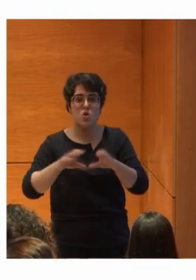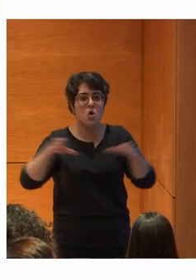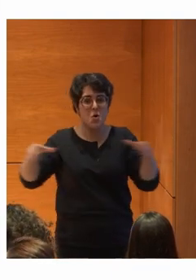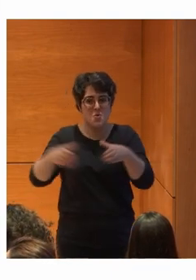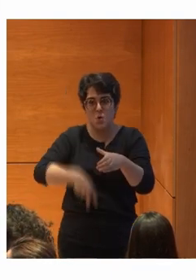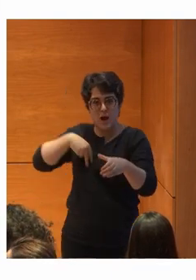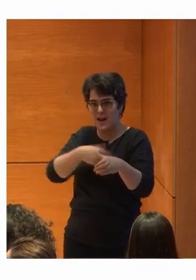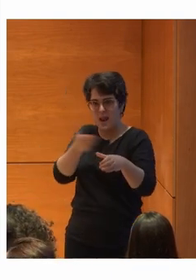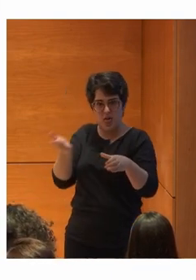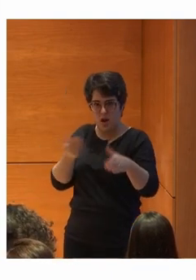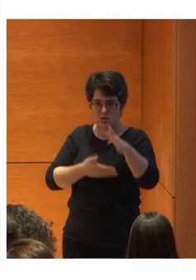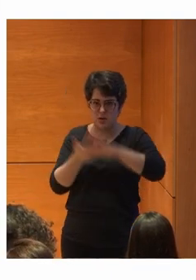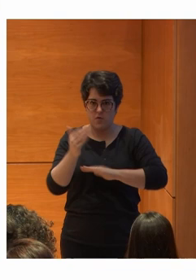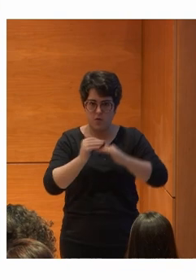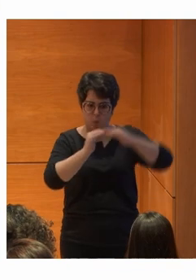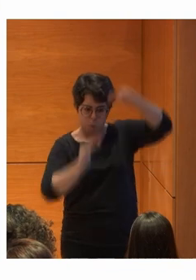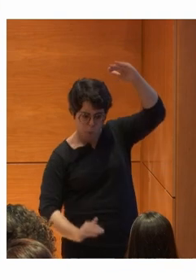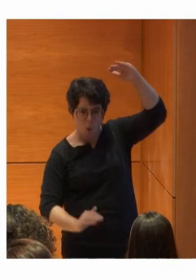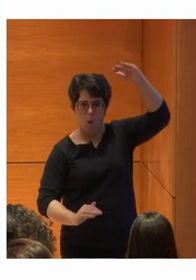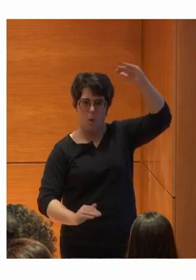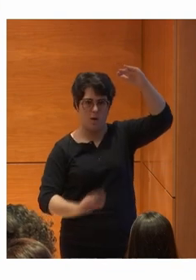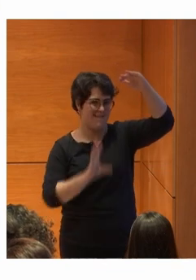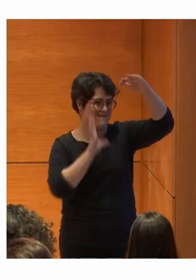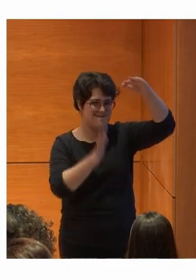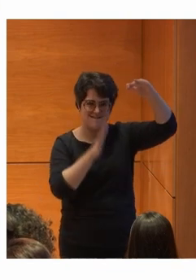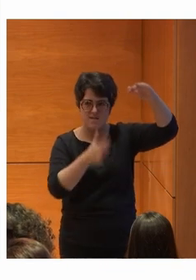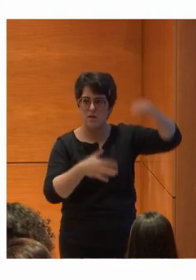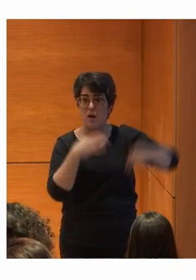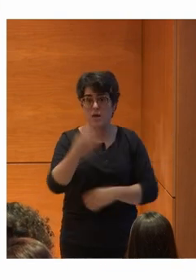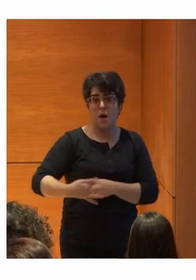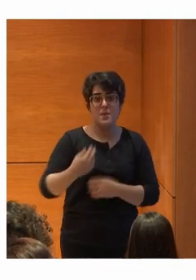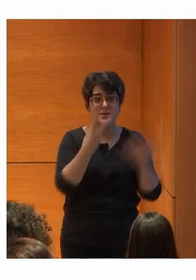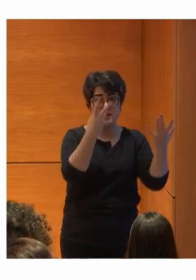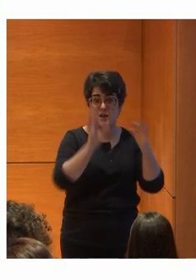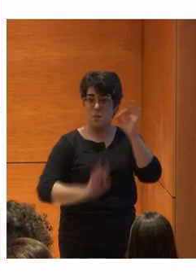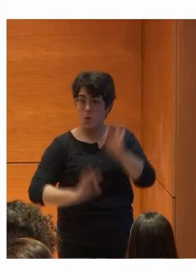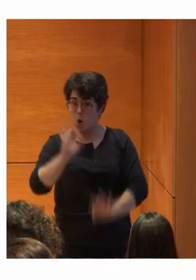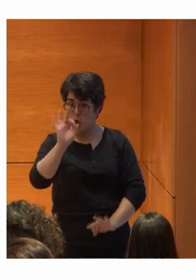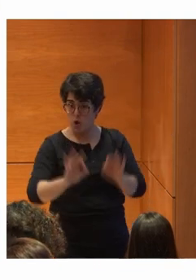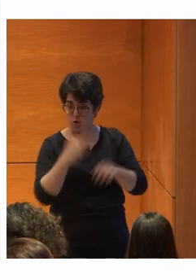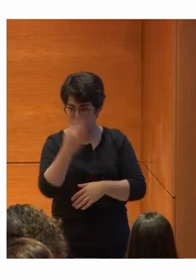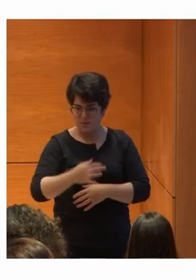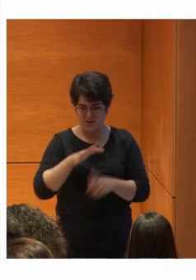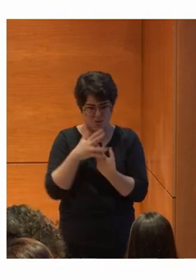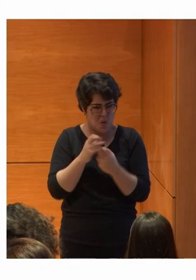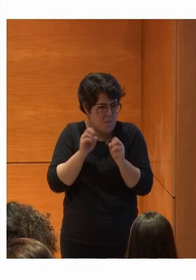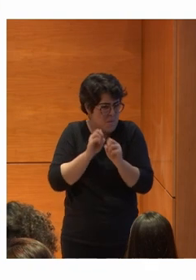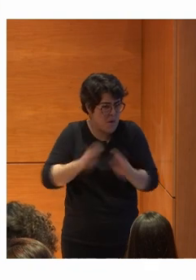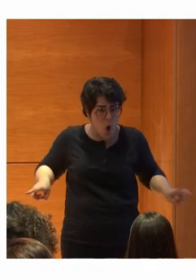O sea Son unas cifras Increíbles Y además El 70% Que yo creo que esta cifra Todavía es peor